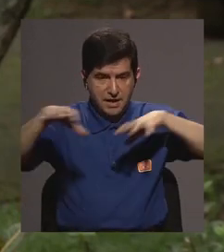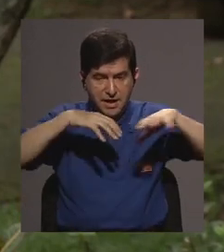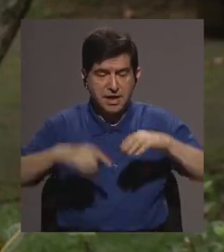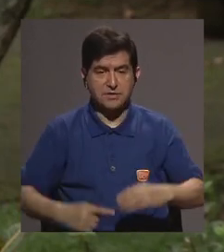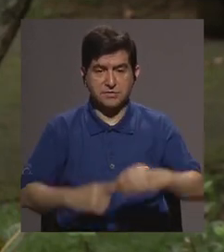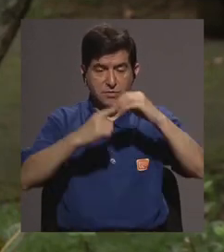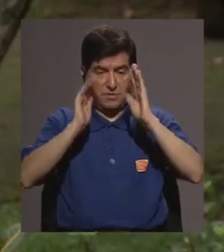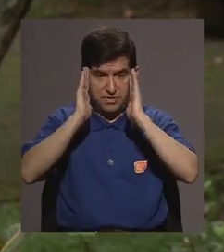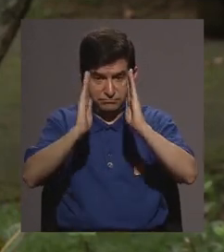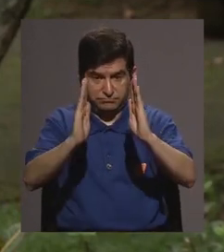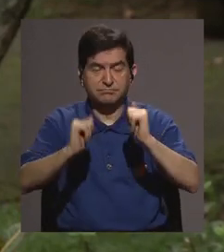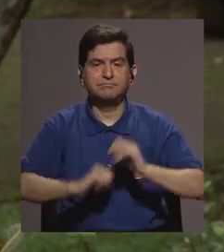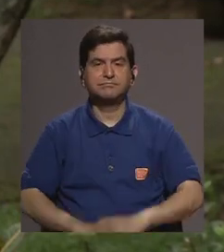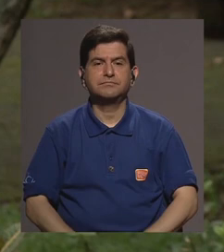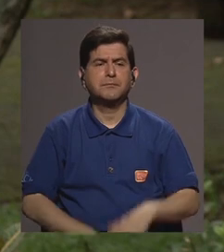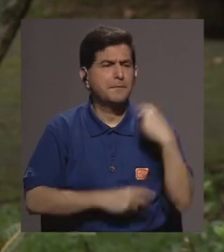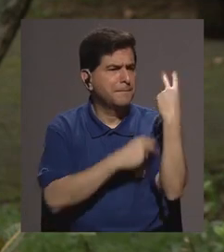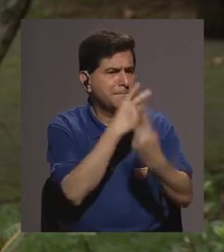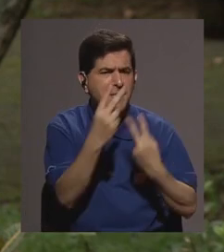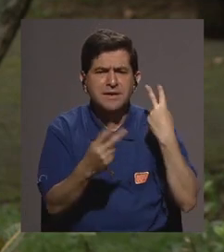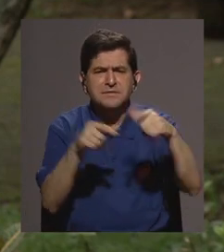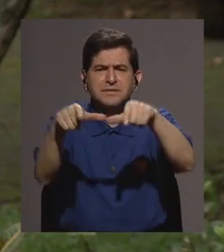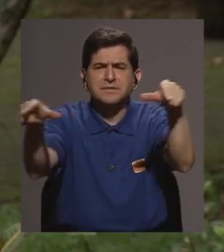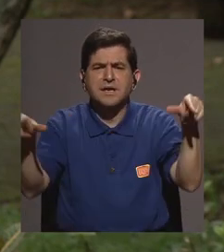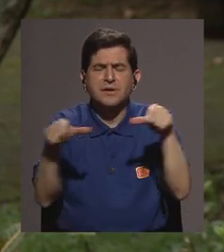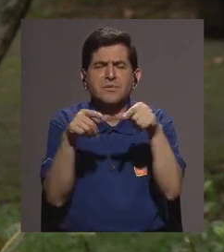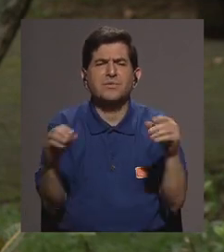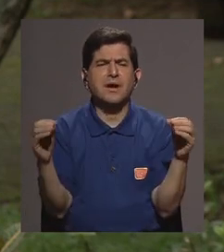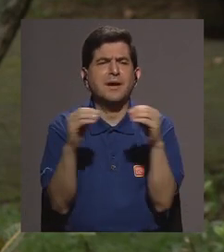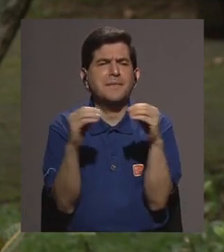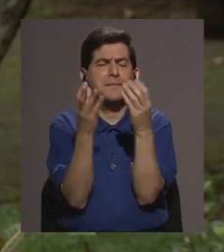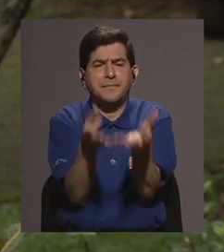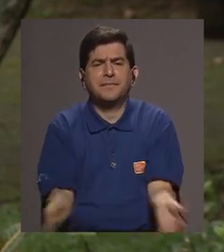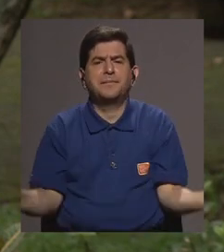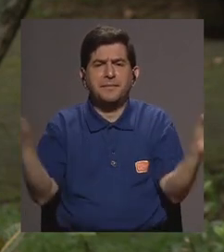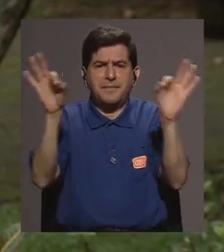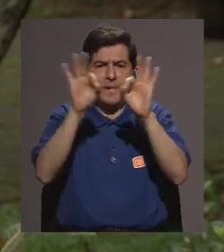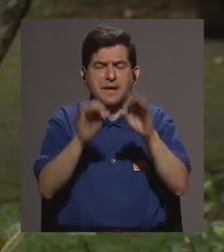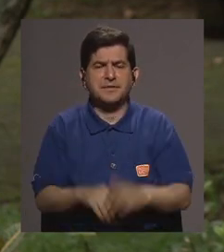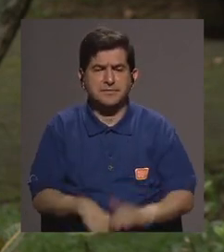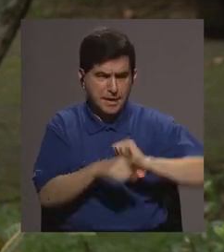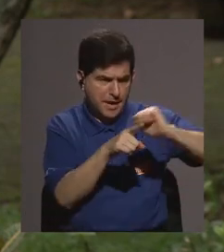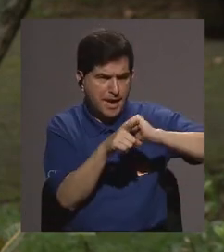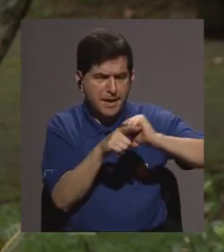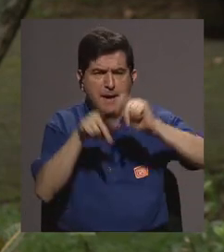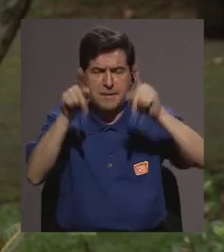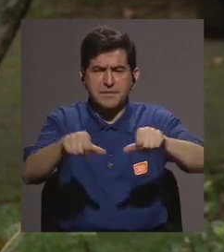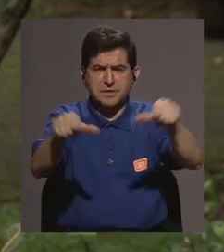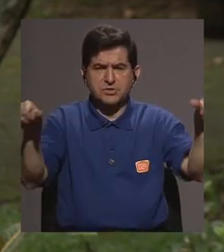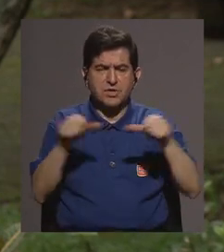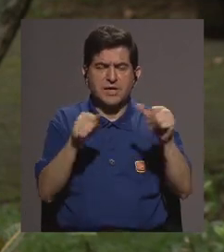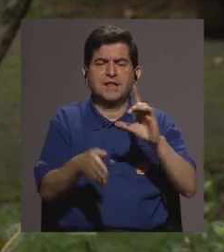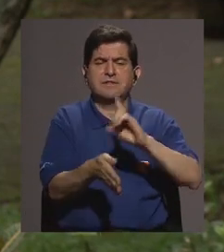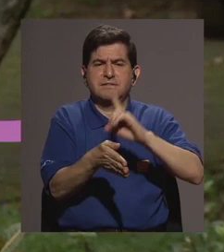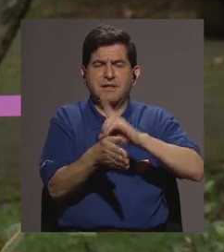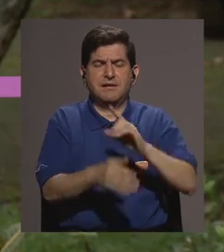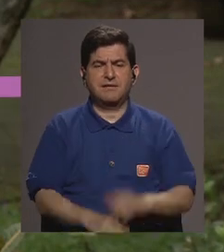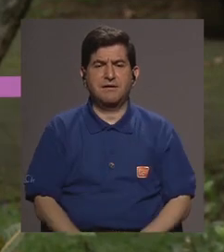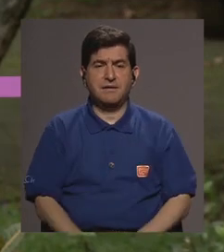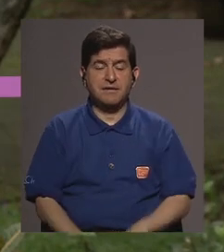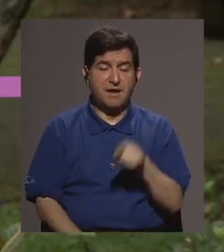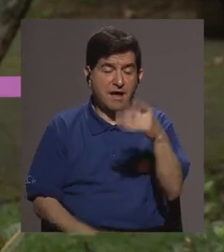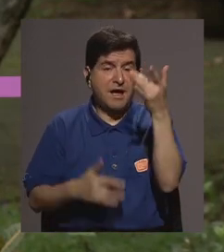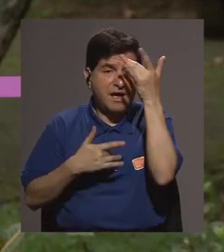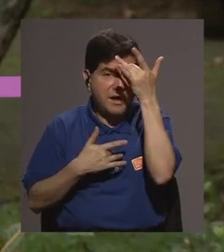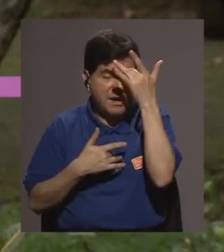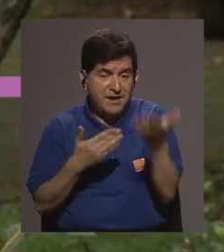en esos lugares estamos visitando las localidades más importantes estamos capacitando al personal médico también porque